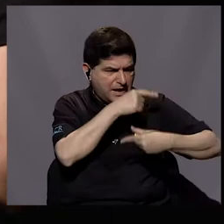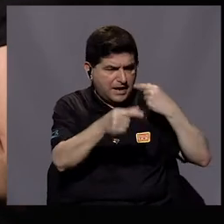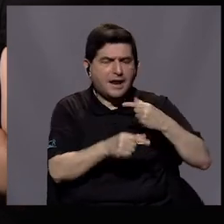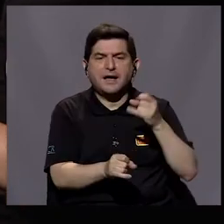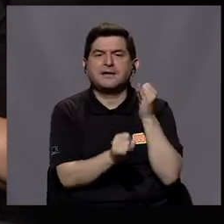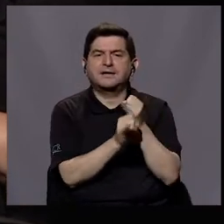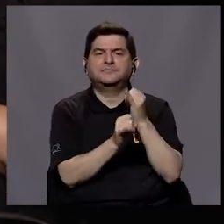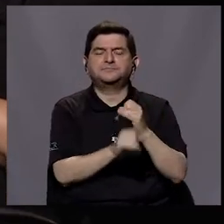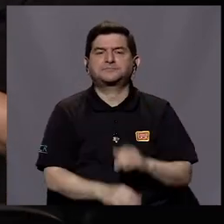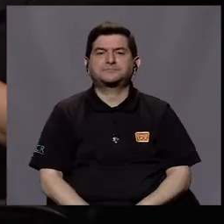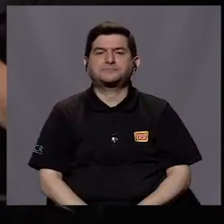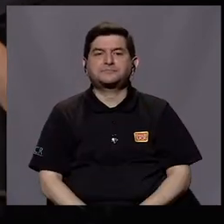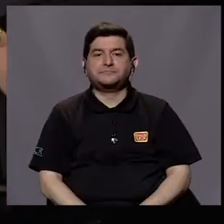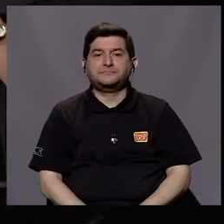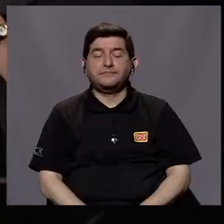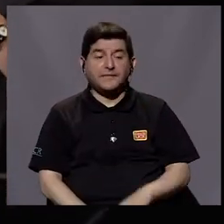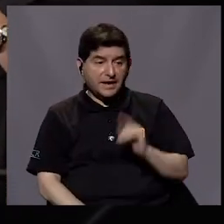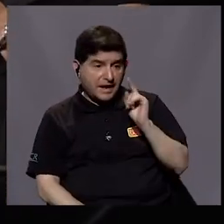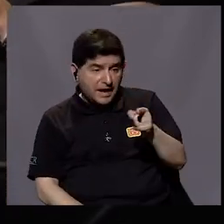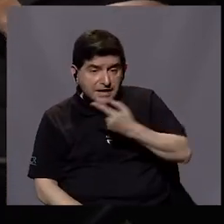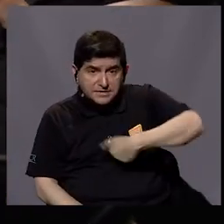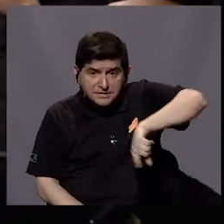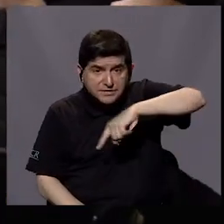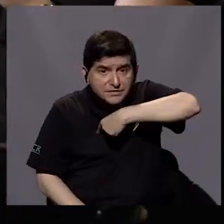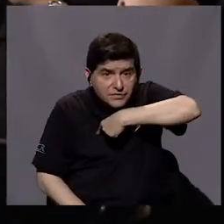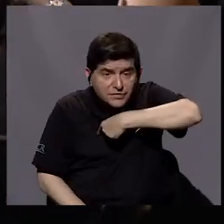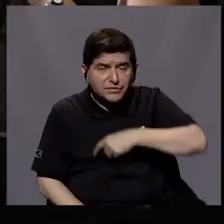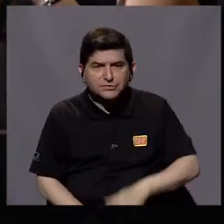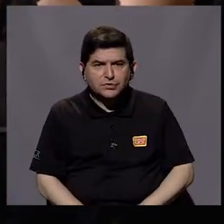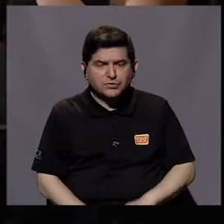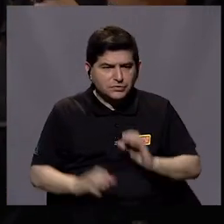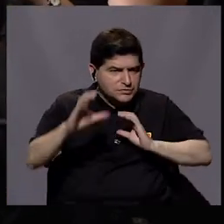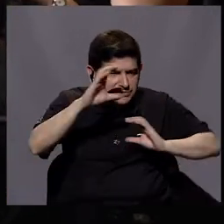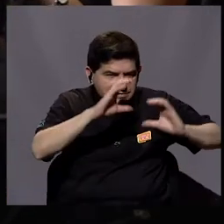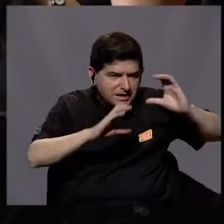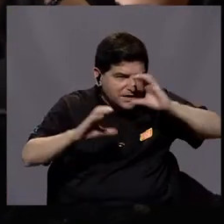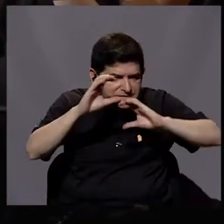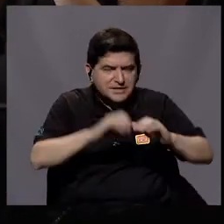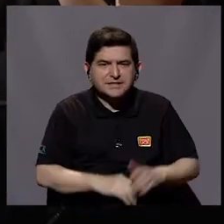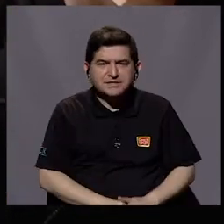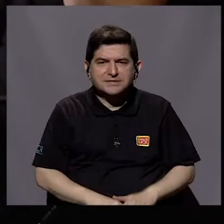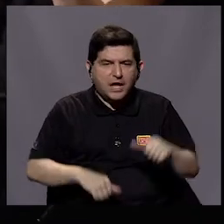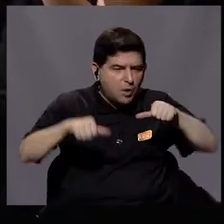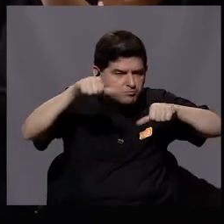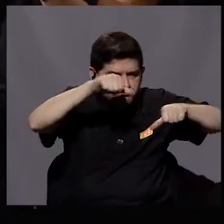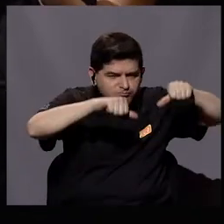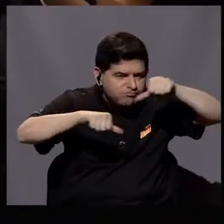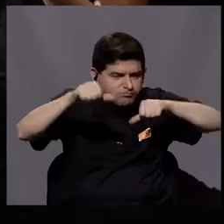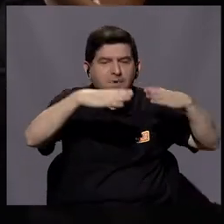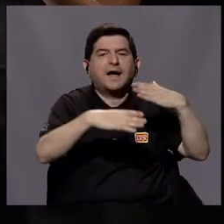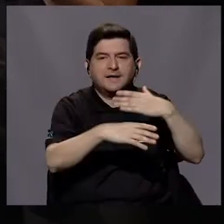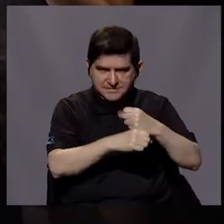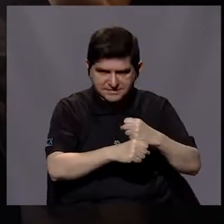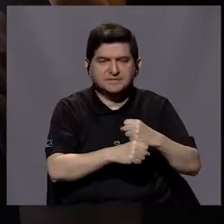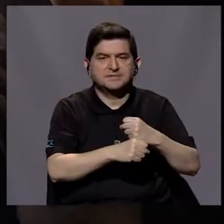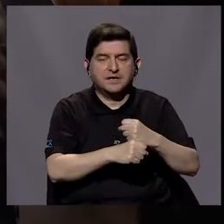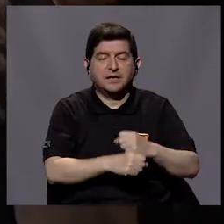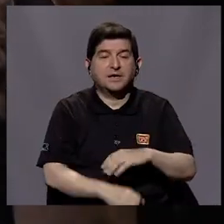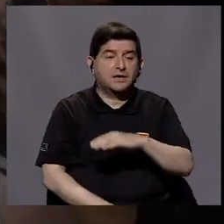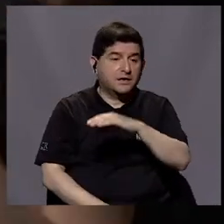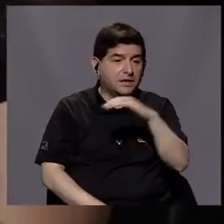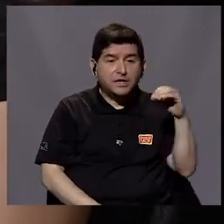genética del instituto. En la sección de genética, vamos a ver, nosotros en la ciencia hay experimentos que podemos hacer